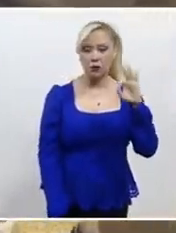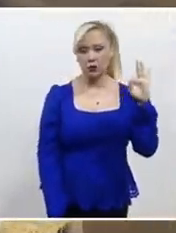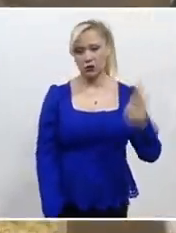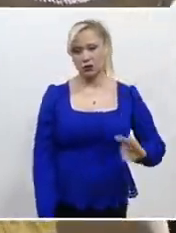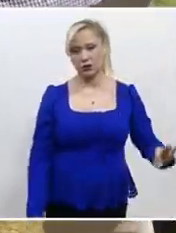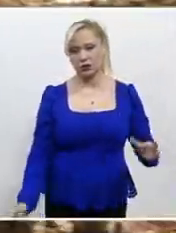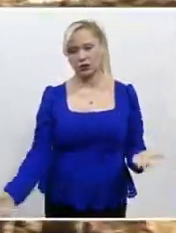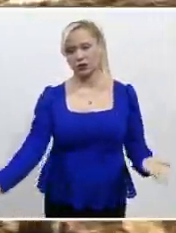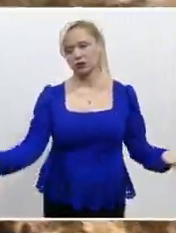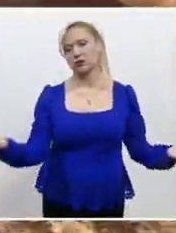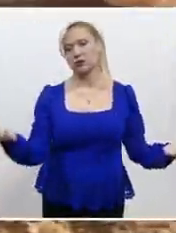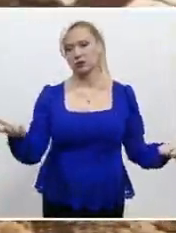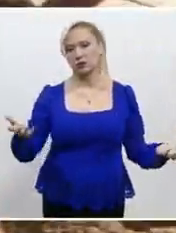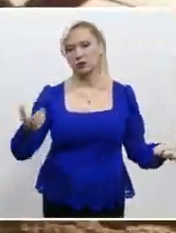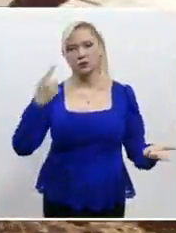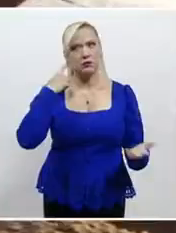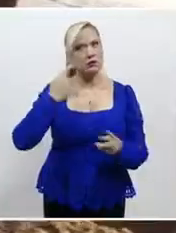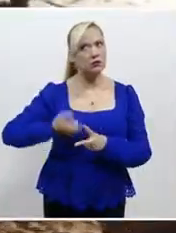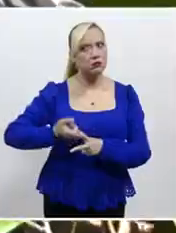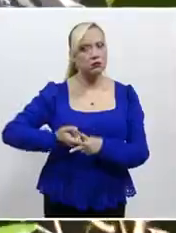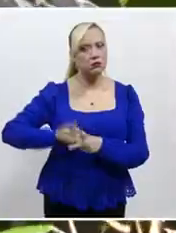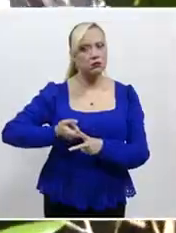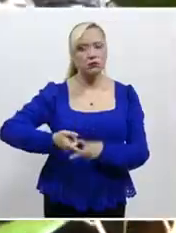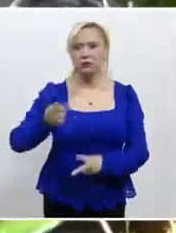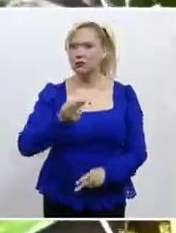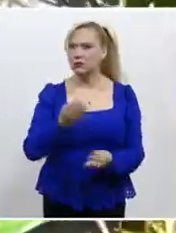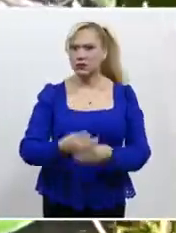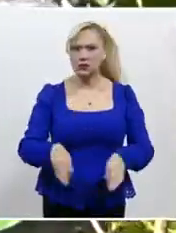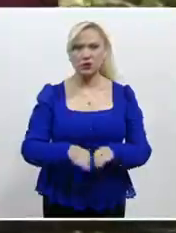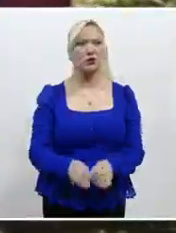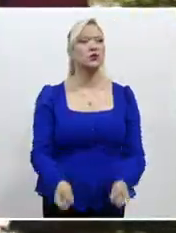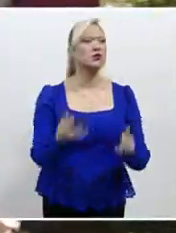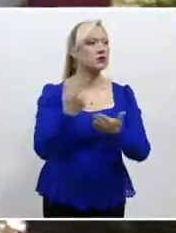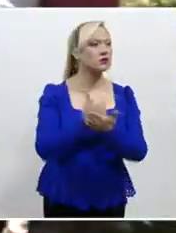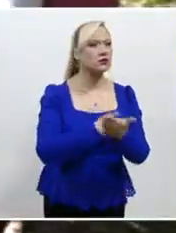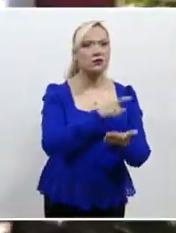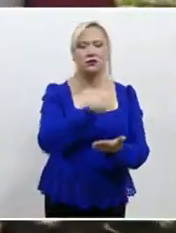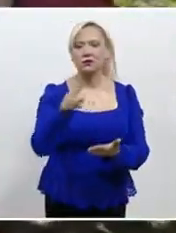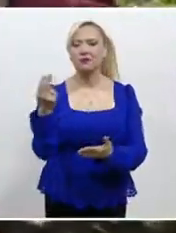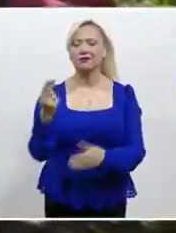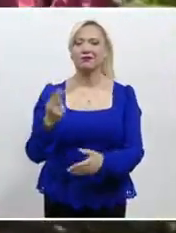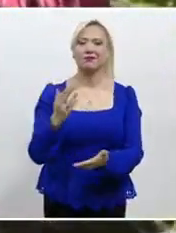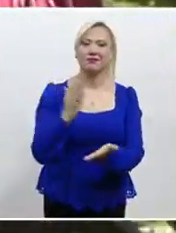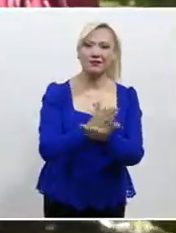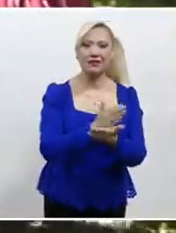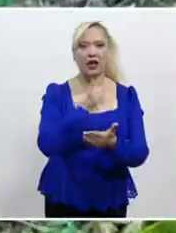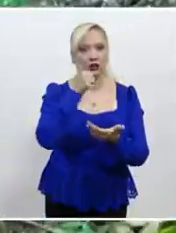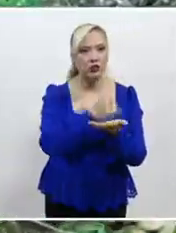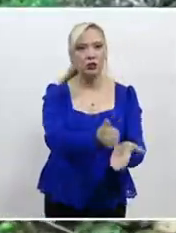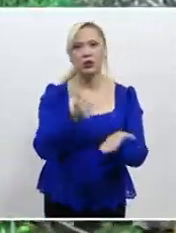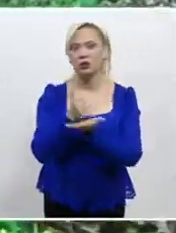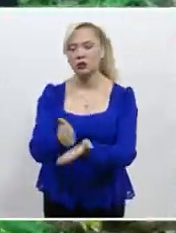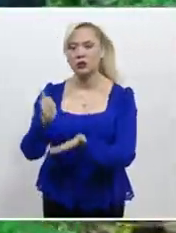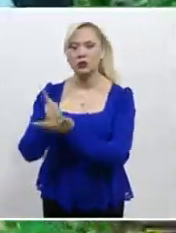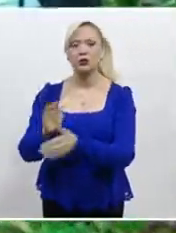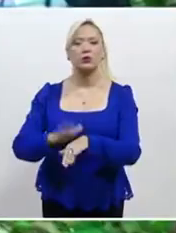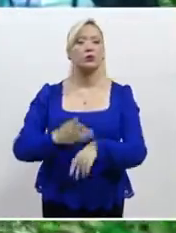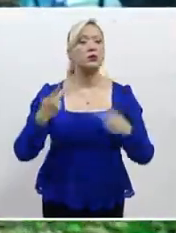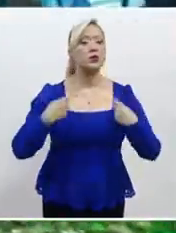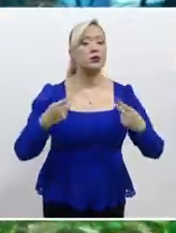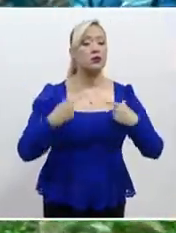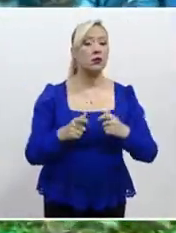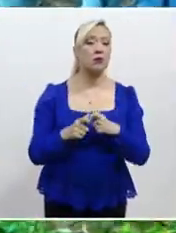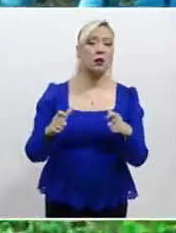medición de la pobreza es una herramienta fundamental para combatirla, pues la proporción de personas en esta condición,